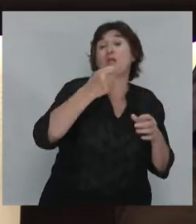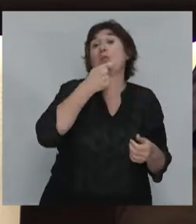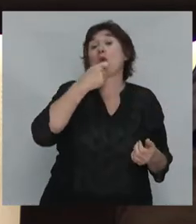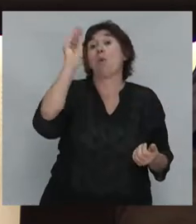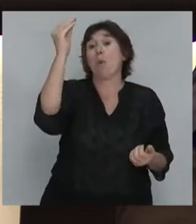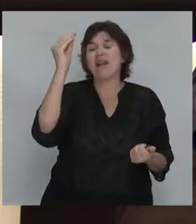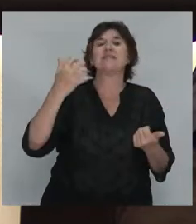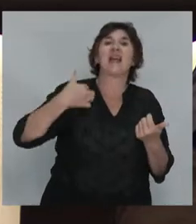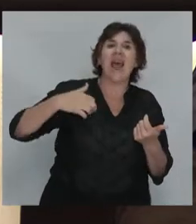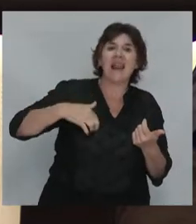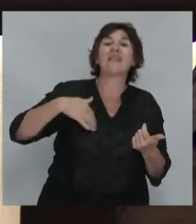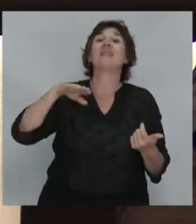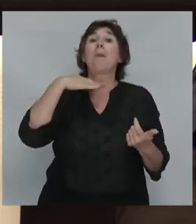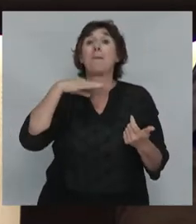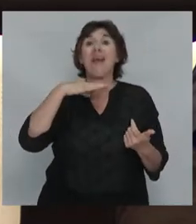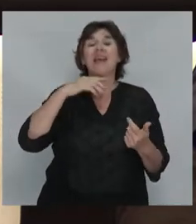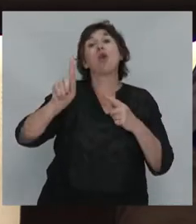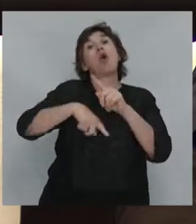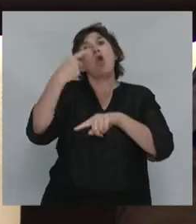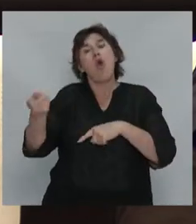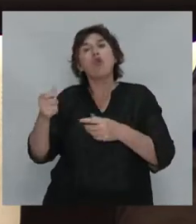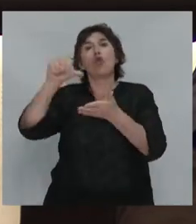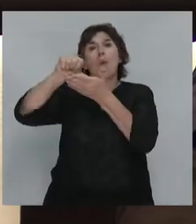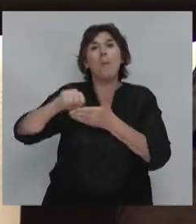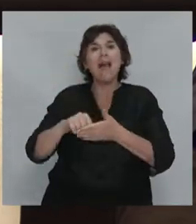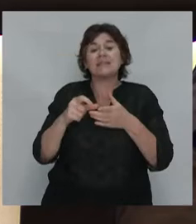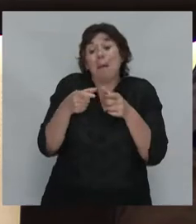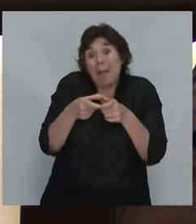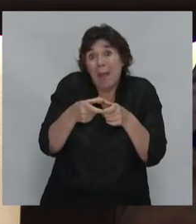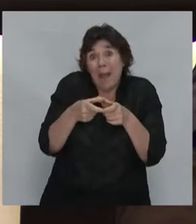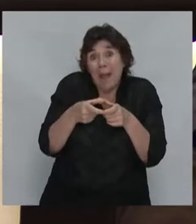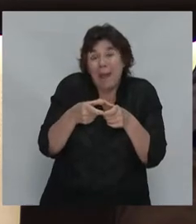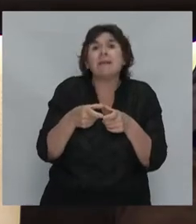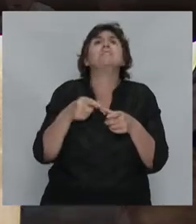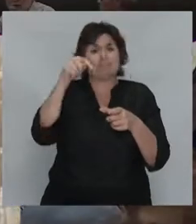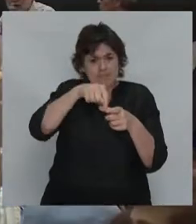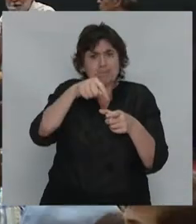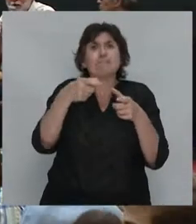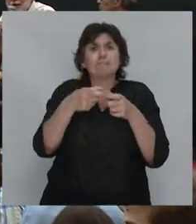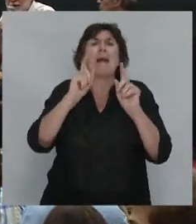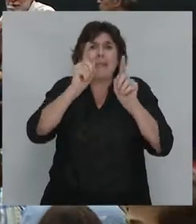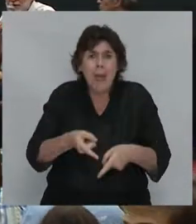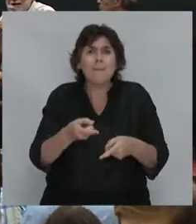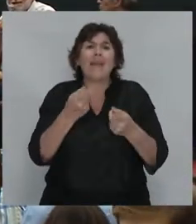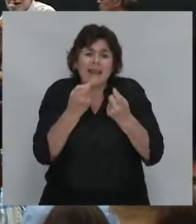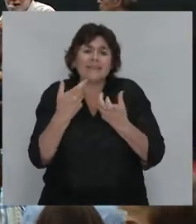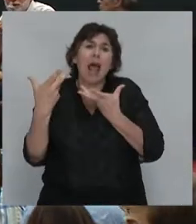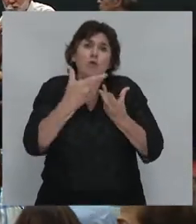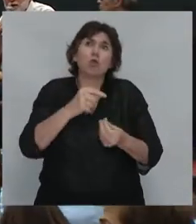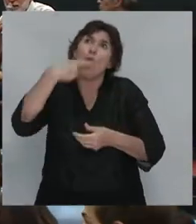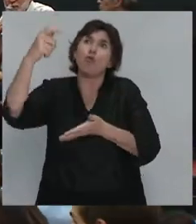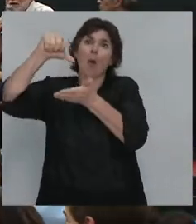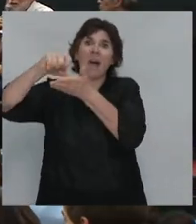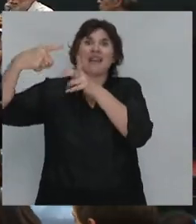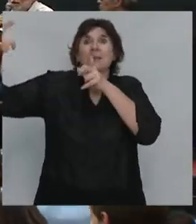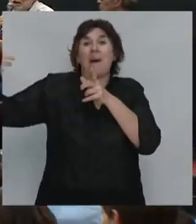como Brasil, Argentina, México, y otros que son más pequeños. Y los más pequeños también necesitan ayuda de los grandes si es que